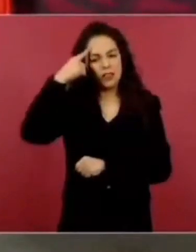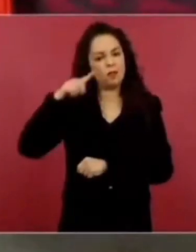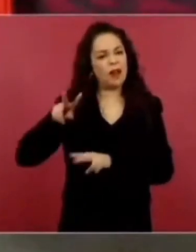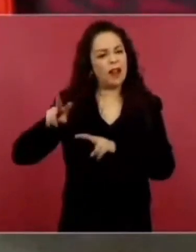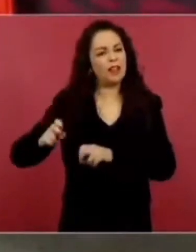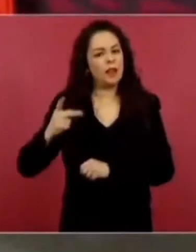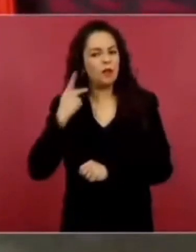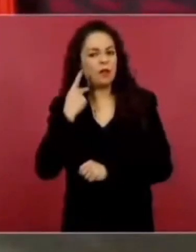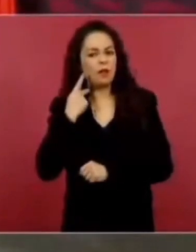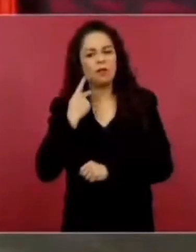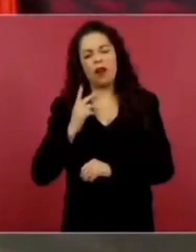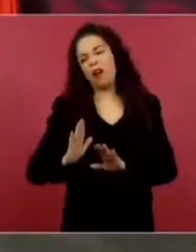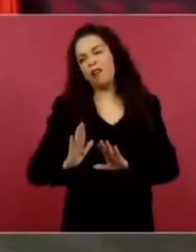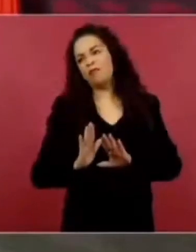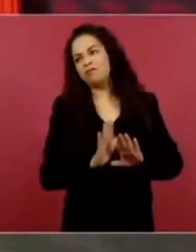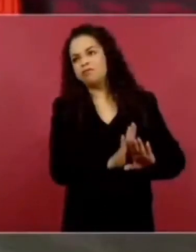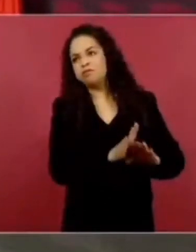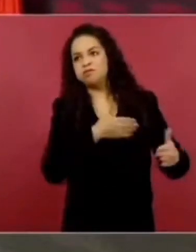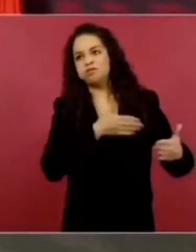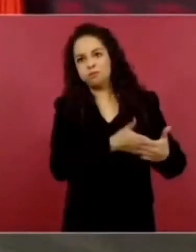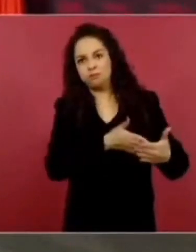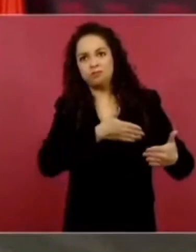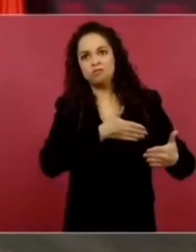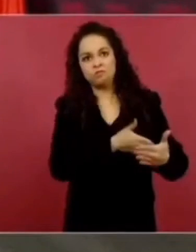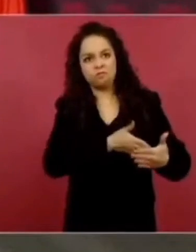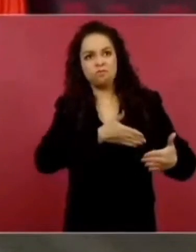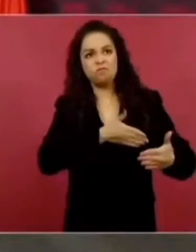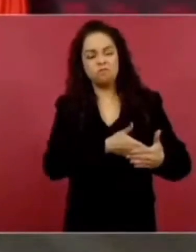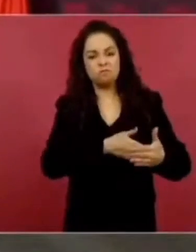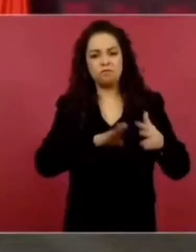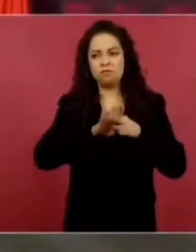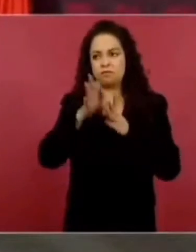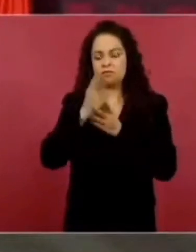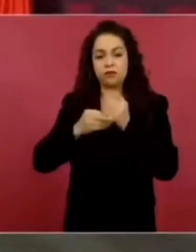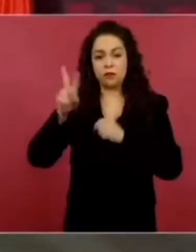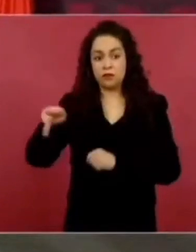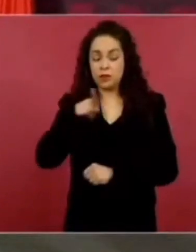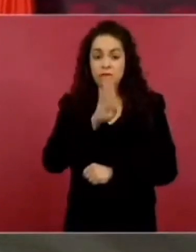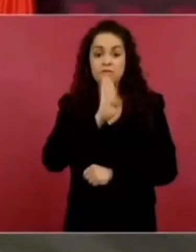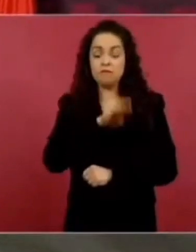Está actuando el gobernador de Texas de manera muy irresponsable.